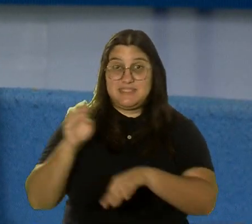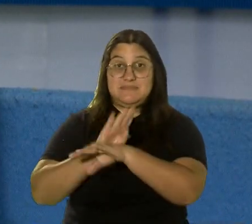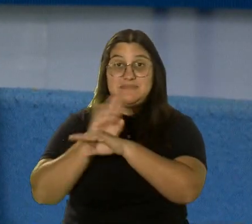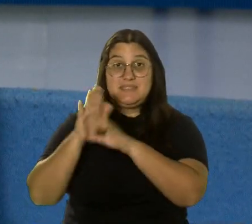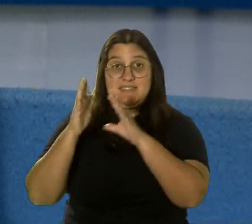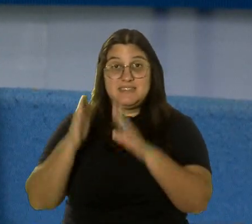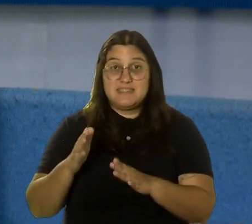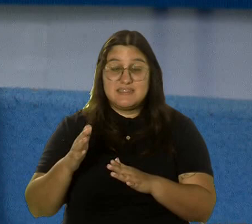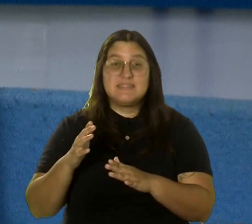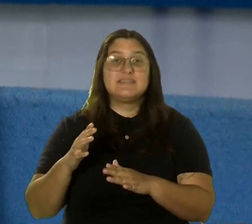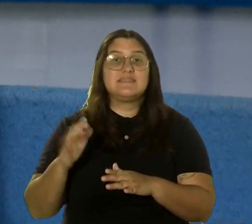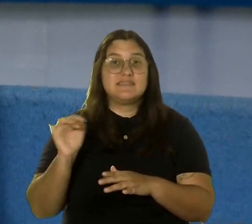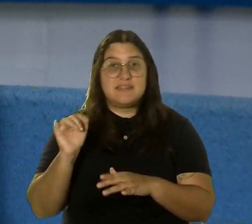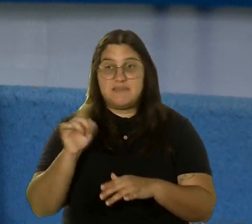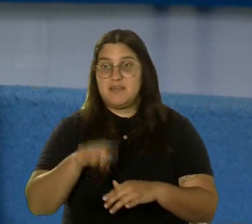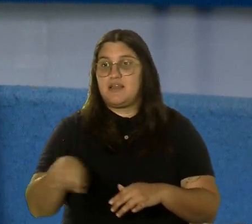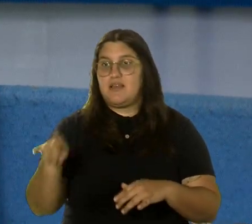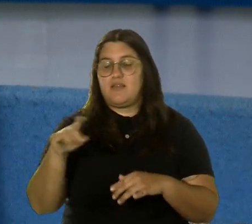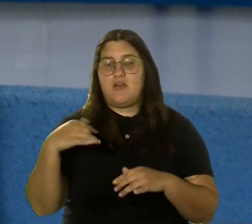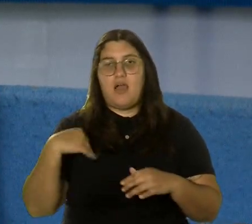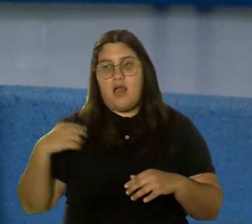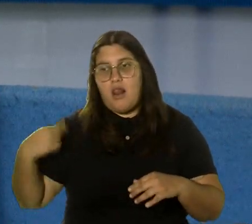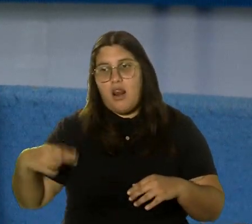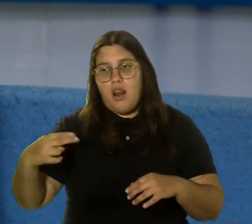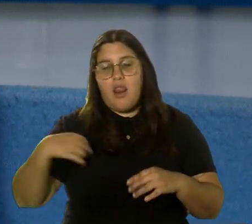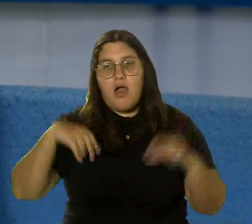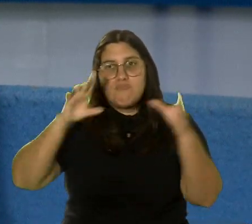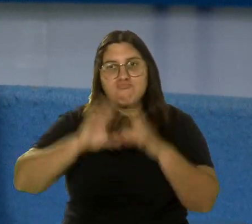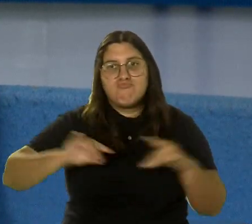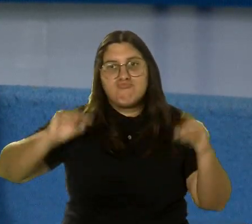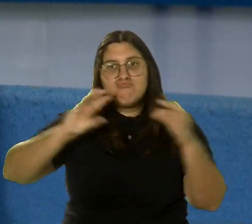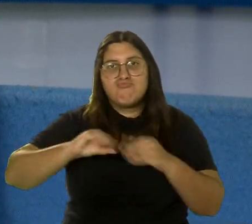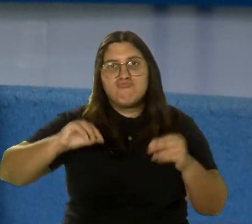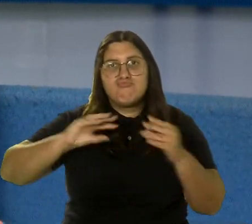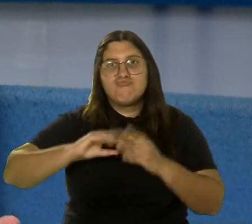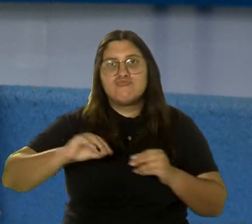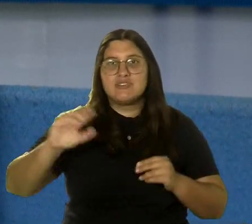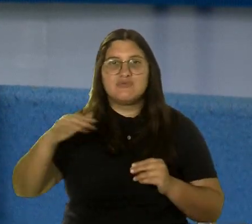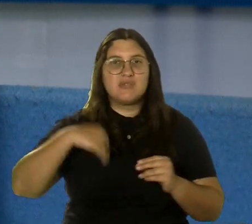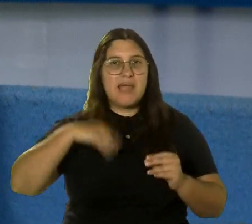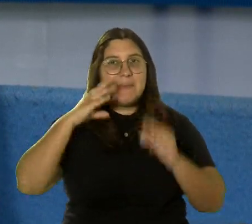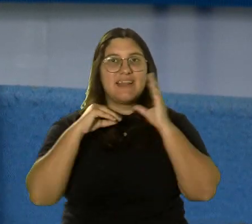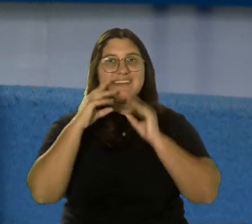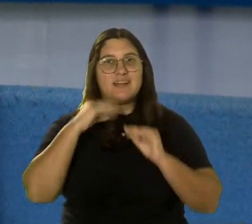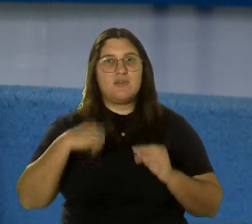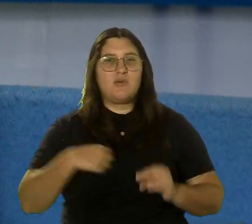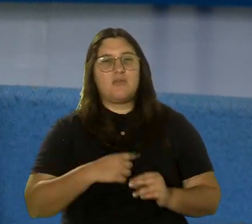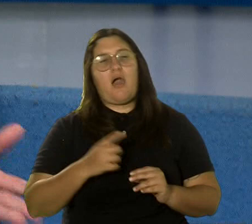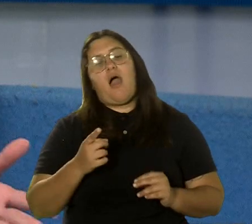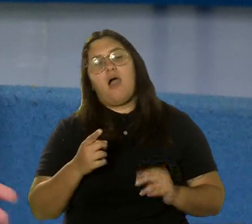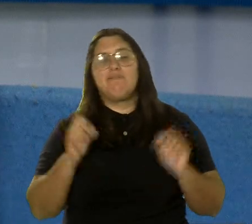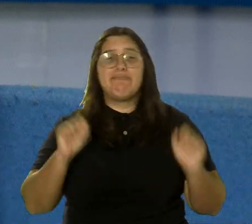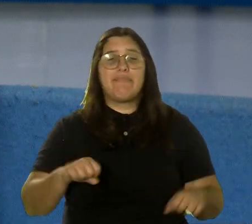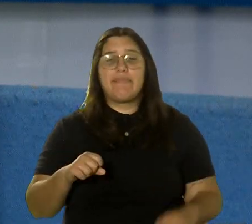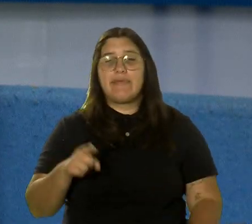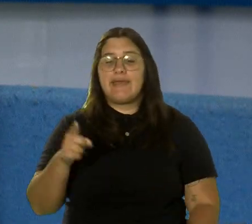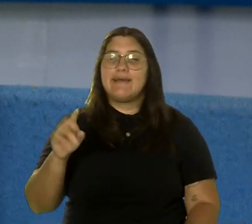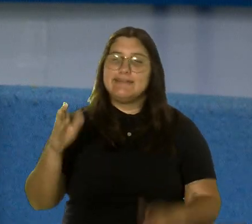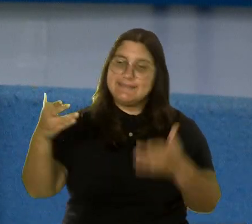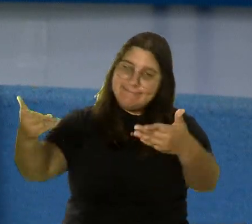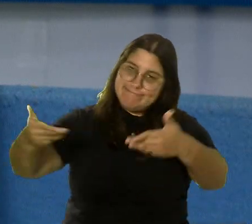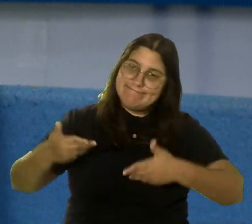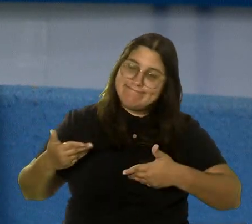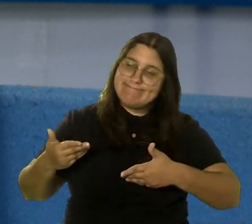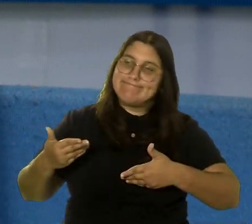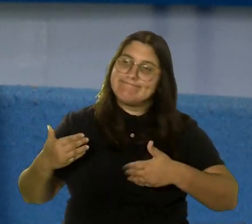exitosos en el mundo y que tienen historias de éxito que contar, porque lo más importante, nosotros podemos ponerle las puertas, ¿verdad? Y abrirles